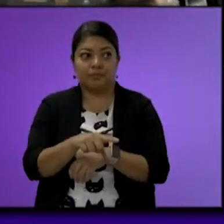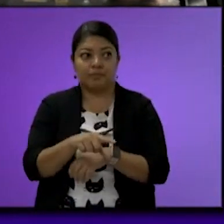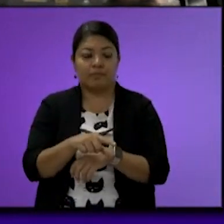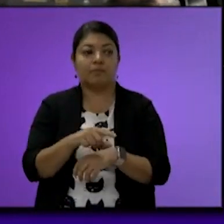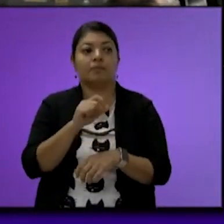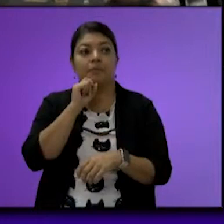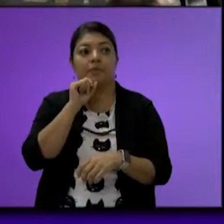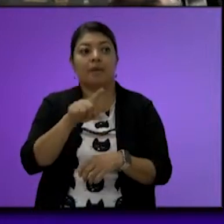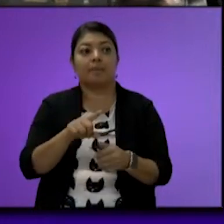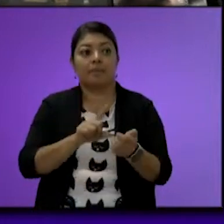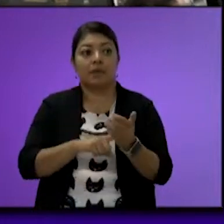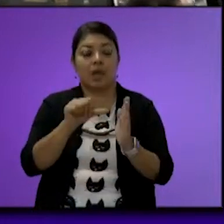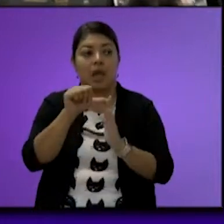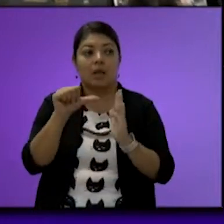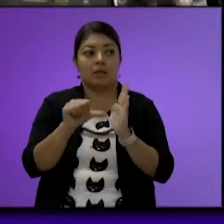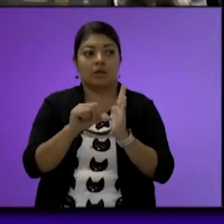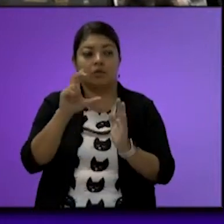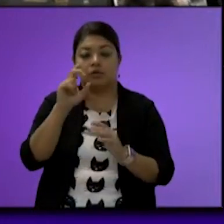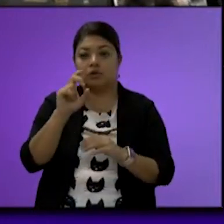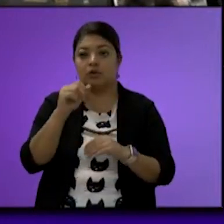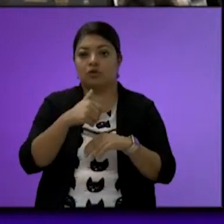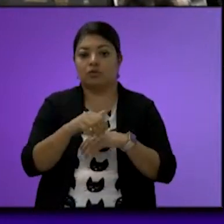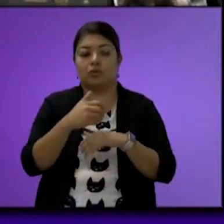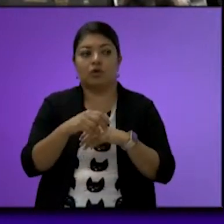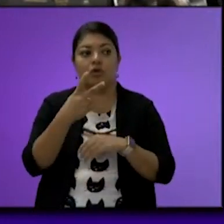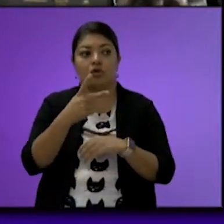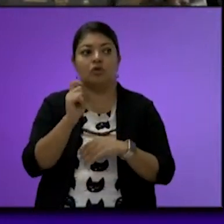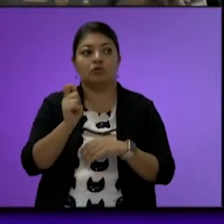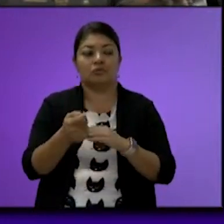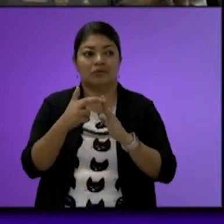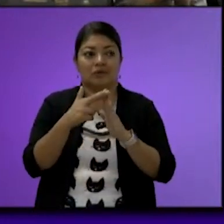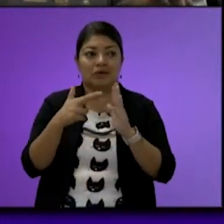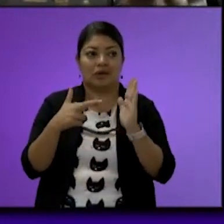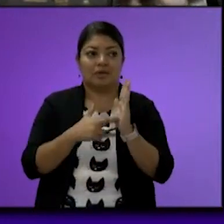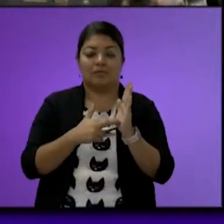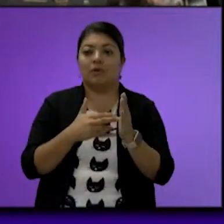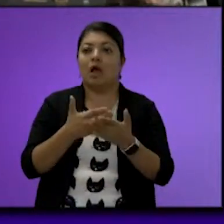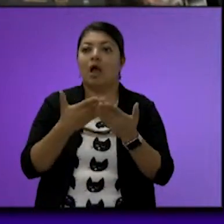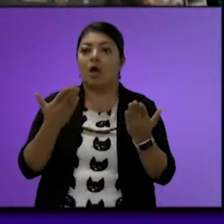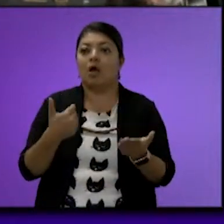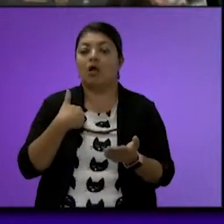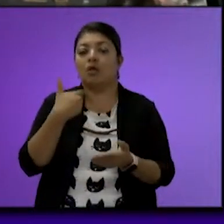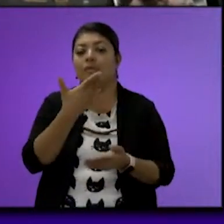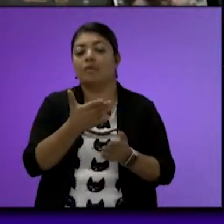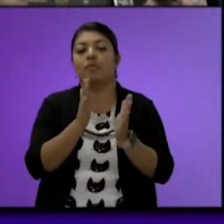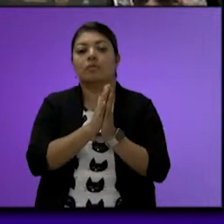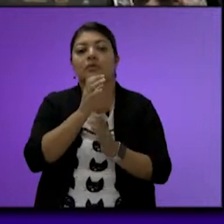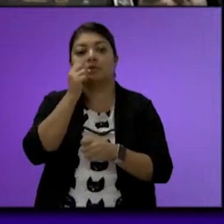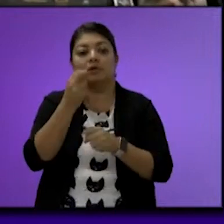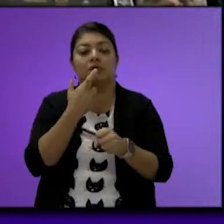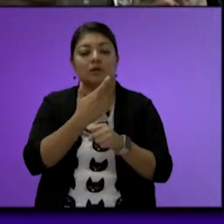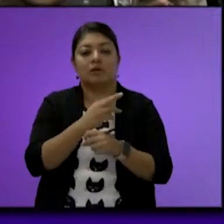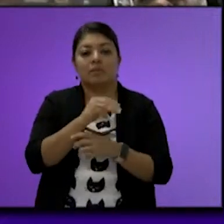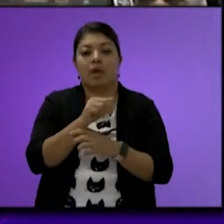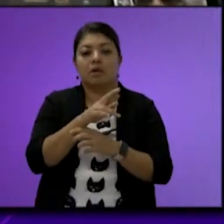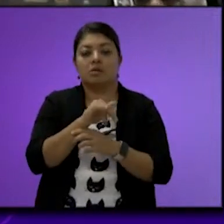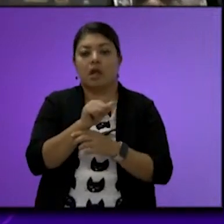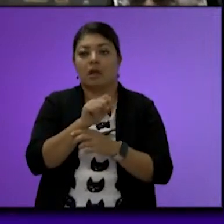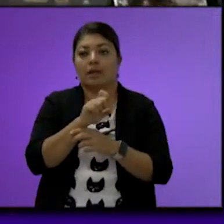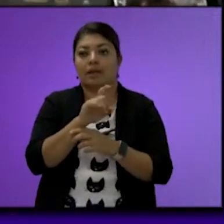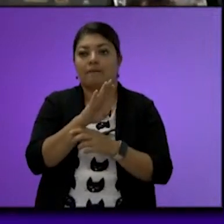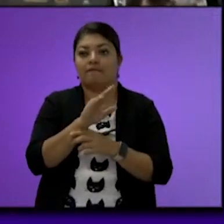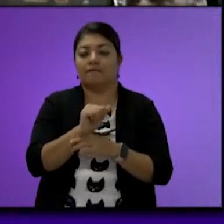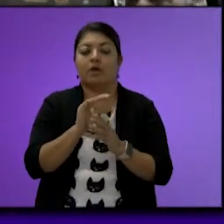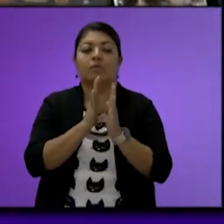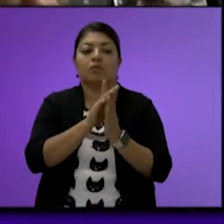así como el artículo 30 numeral 2 de su reglamento procederé a solicitar a la secretaria María Elba Bravo Camacho